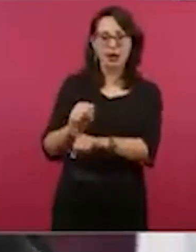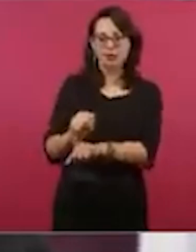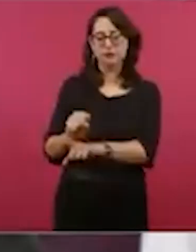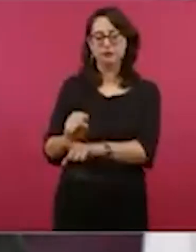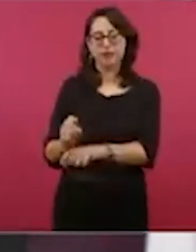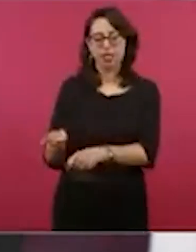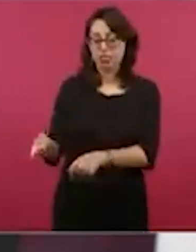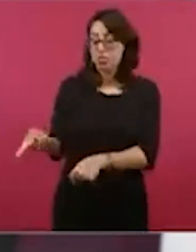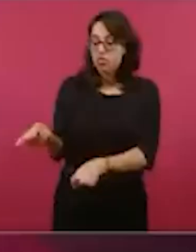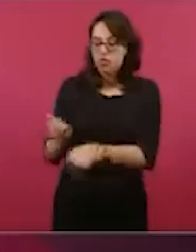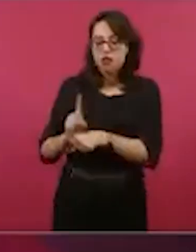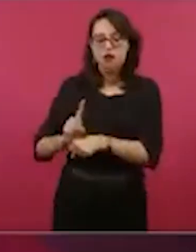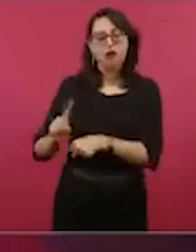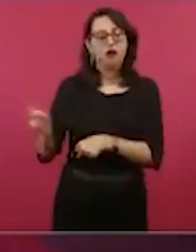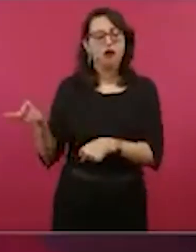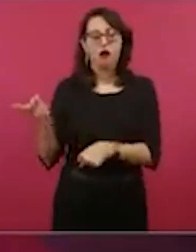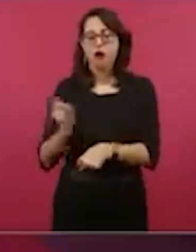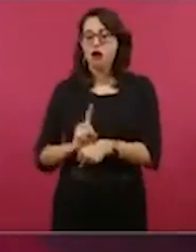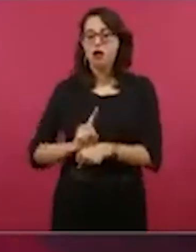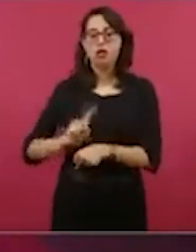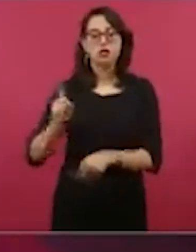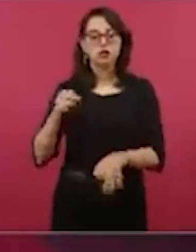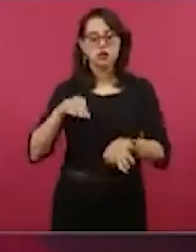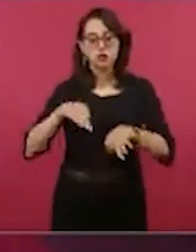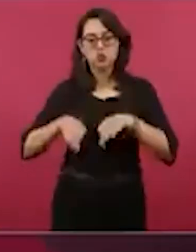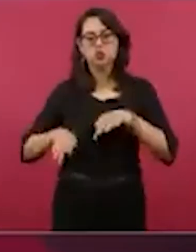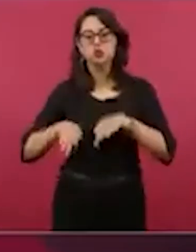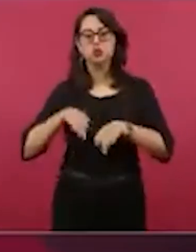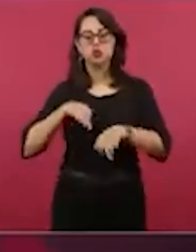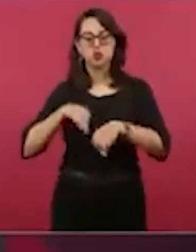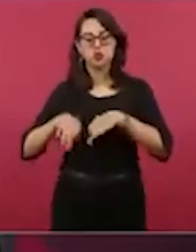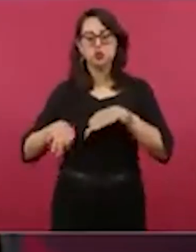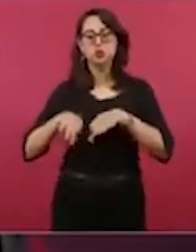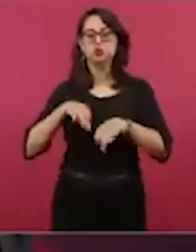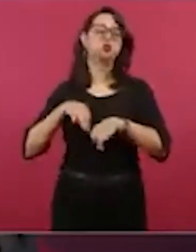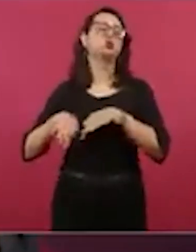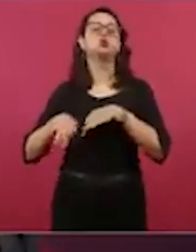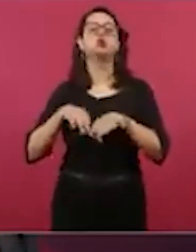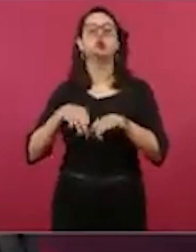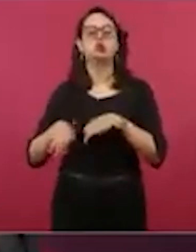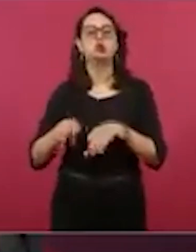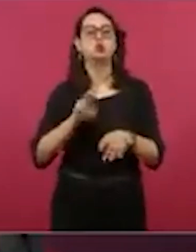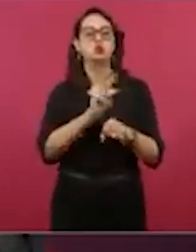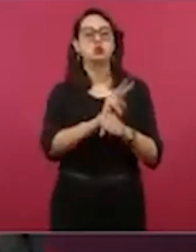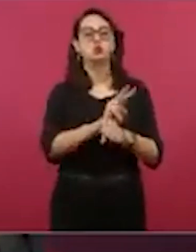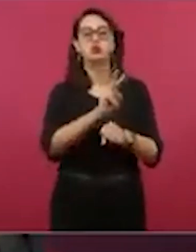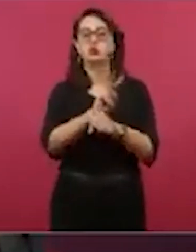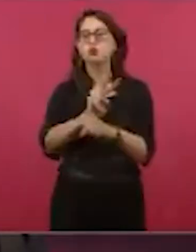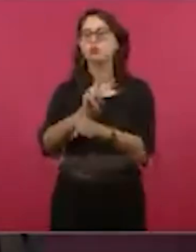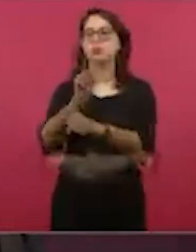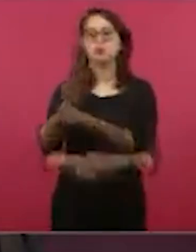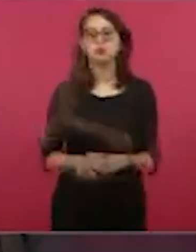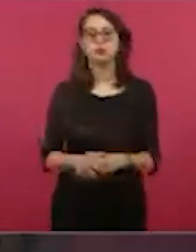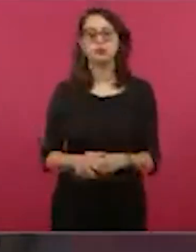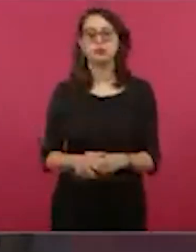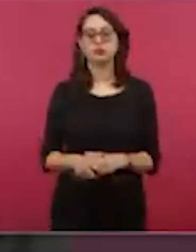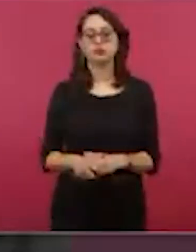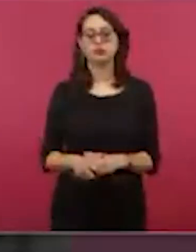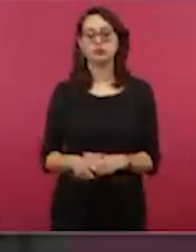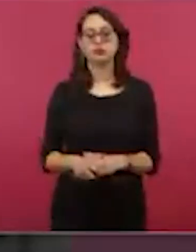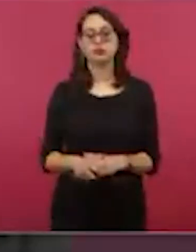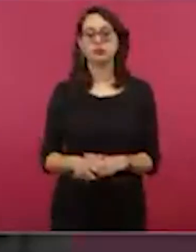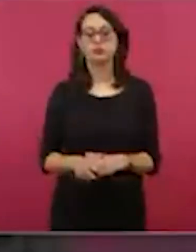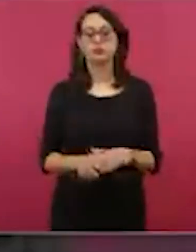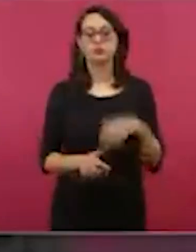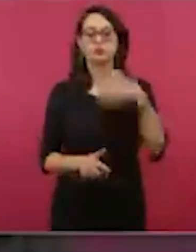que se ha realizado todos los días con el